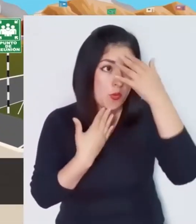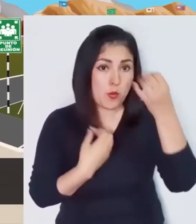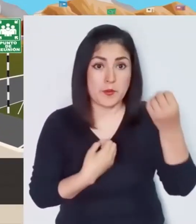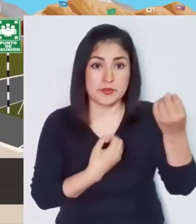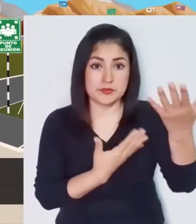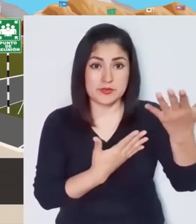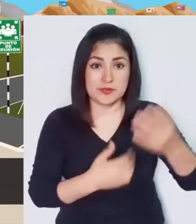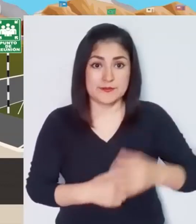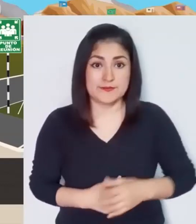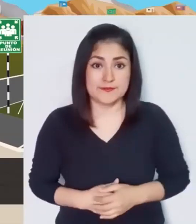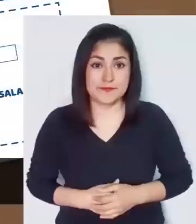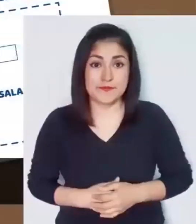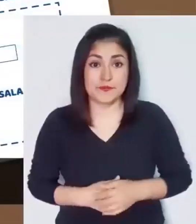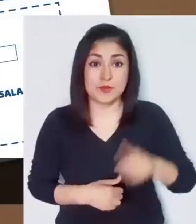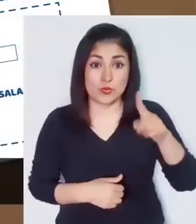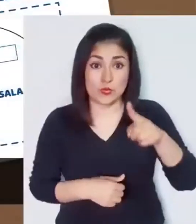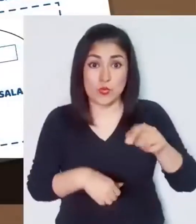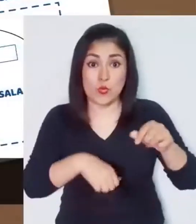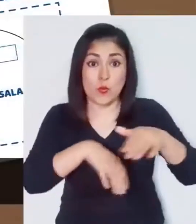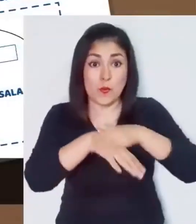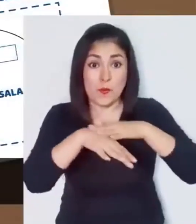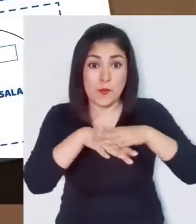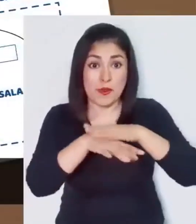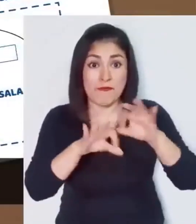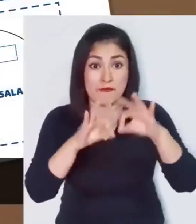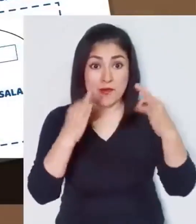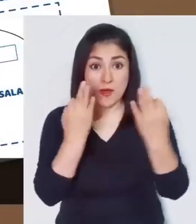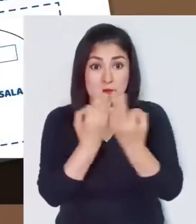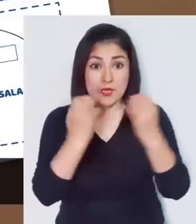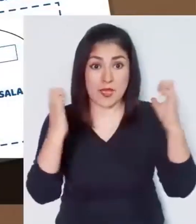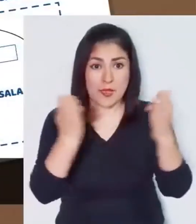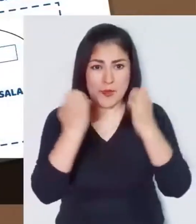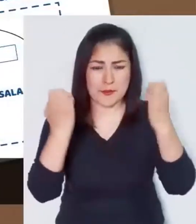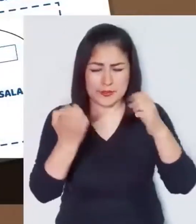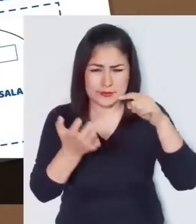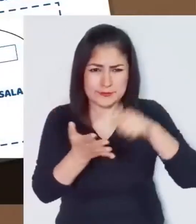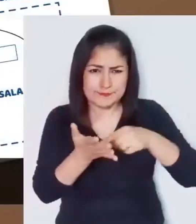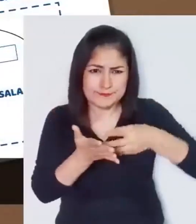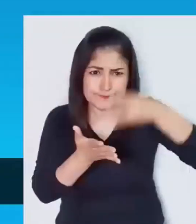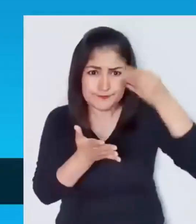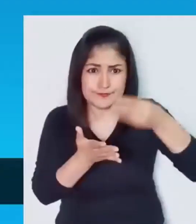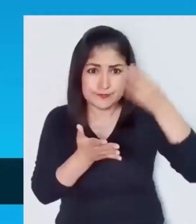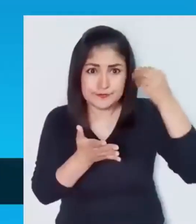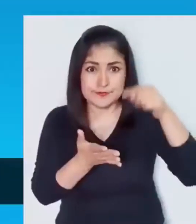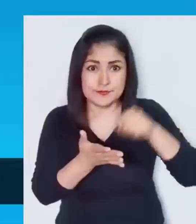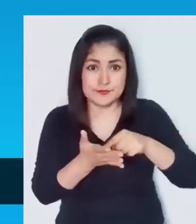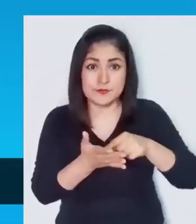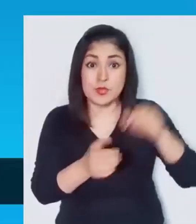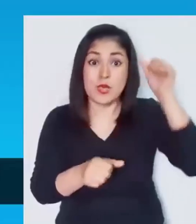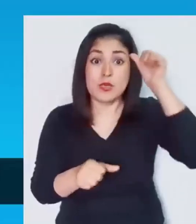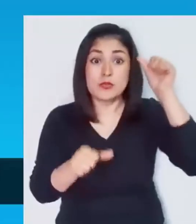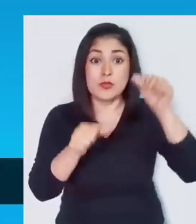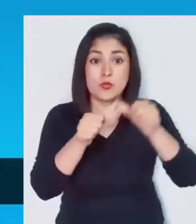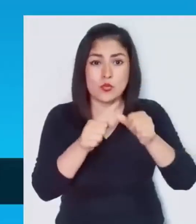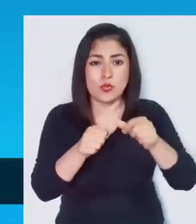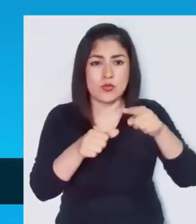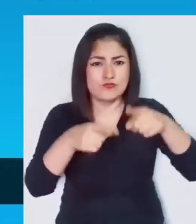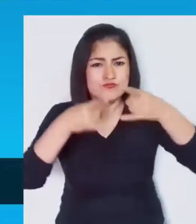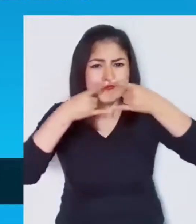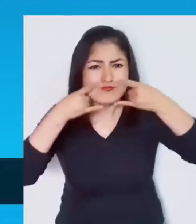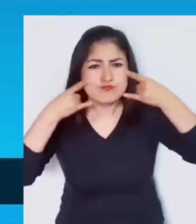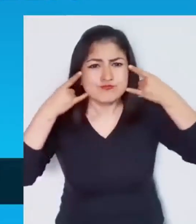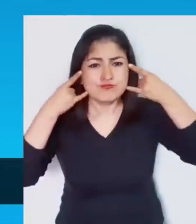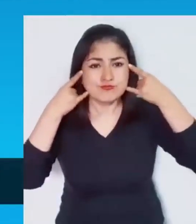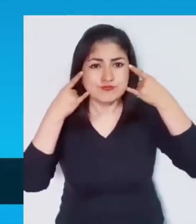fin del simulacro. No olvides elaborar o repasar tu plan familiar de emergencia. Recuerda en todo momento